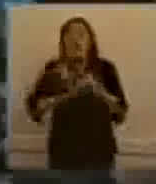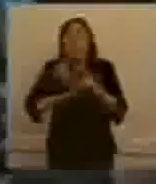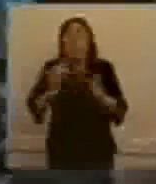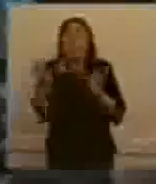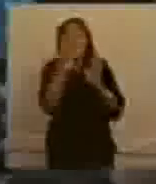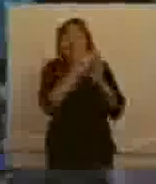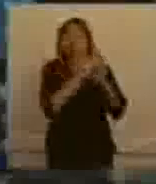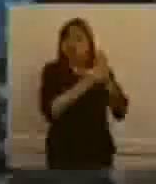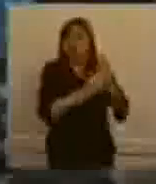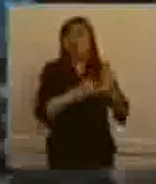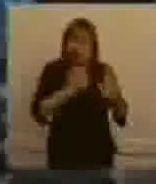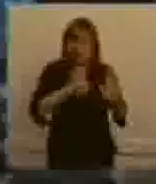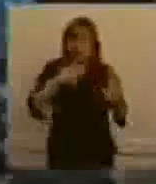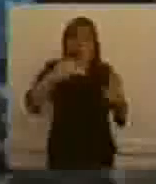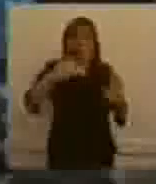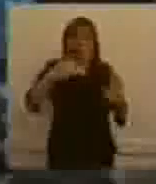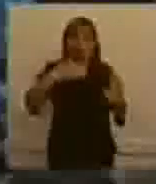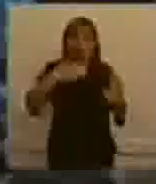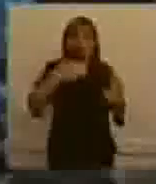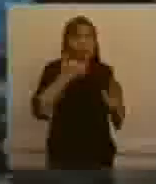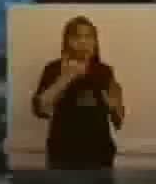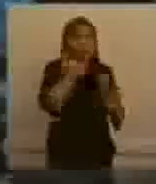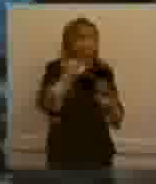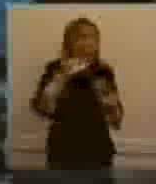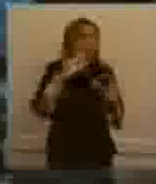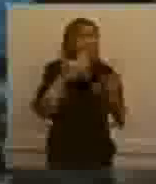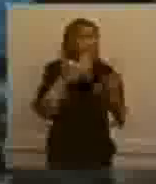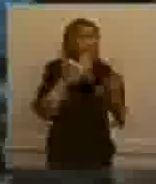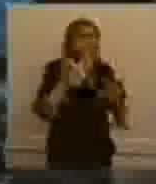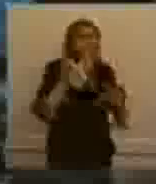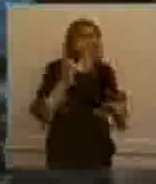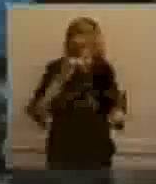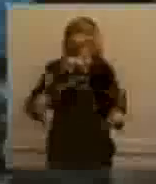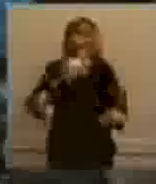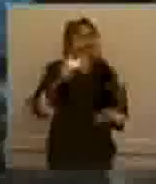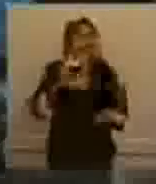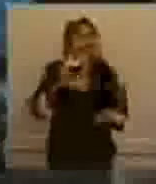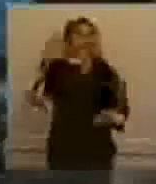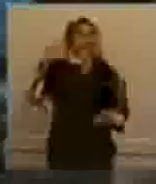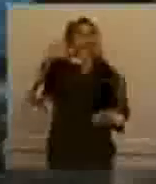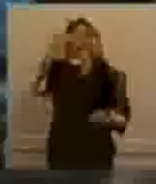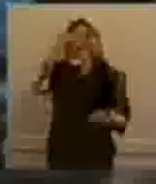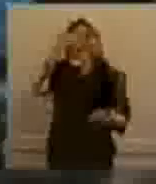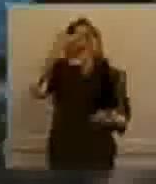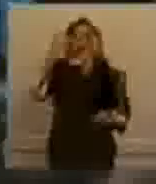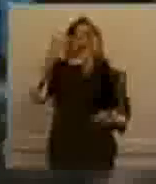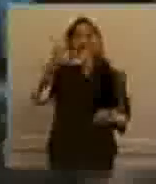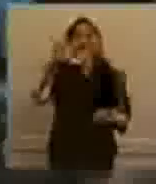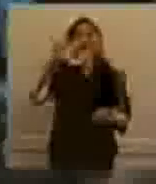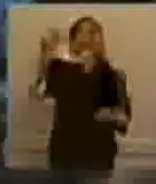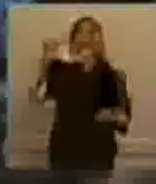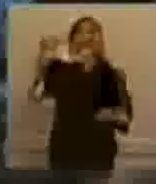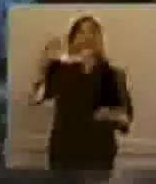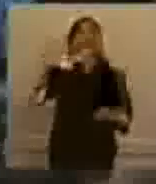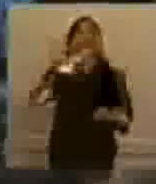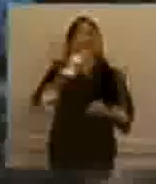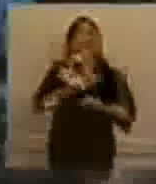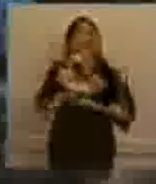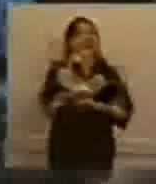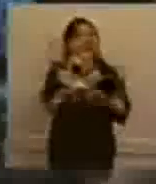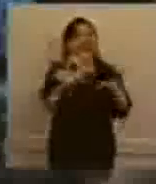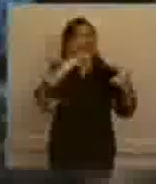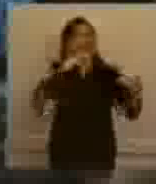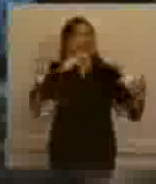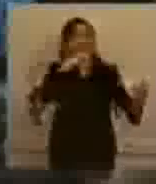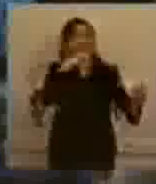cúmulo de acciones de mitigación que estuvimos elaborando, tal cual anunciamos hace quince días, y queríamos dársela a conocer, no solamente